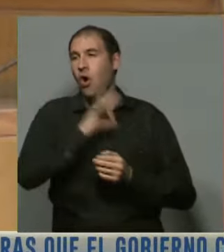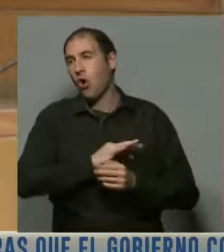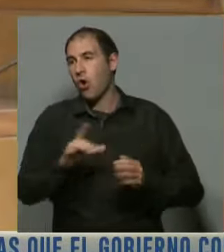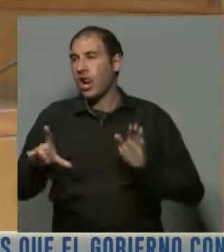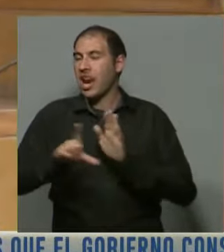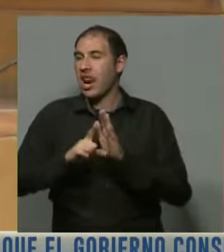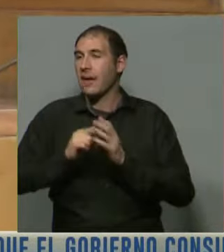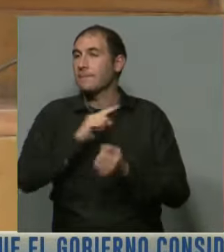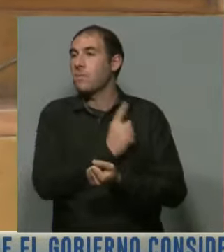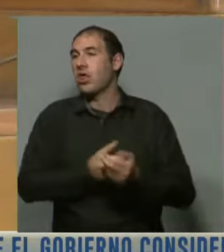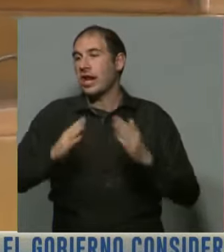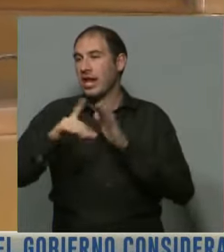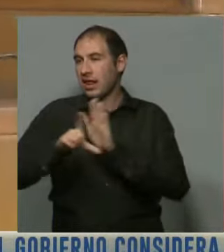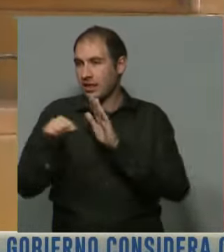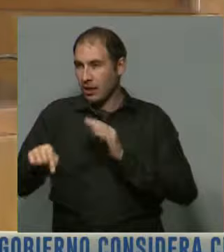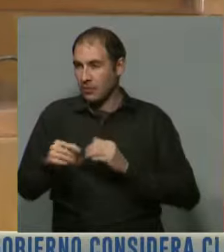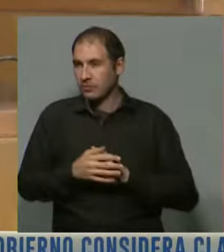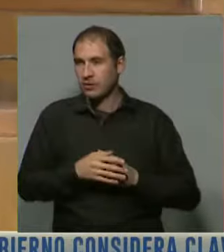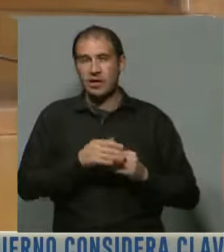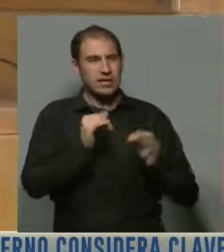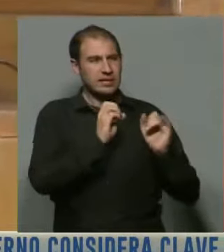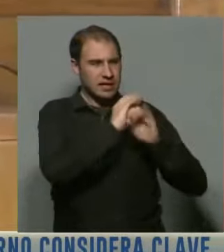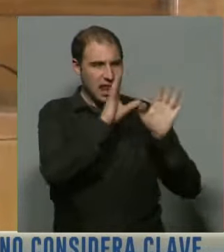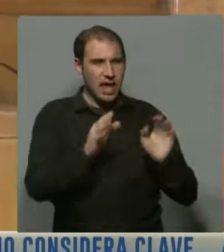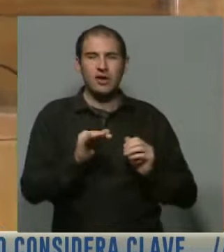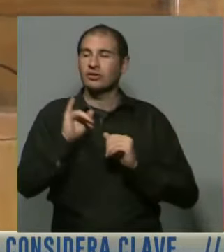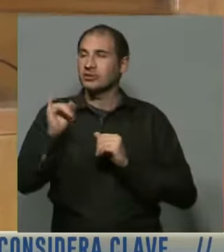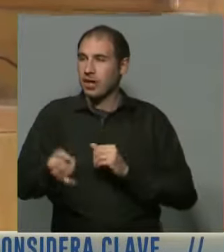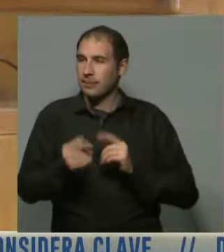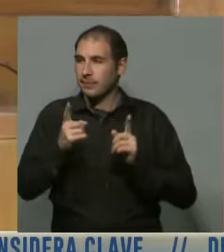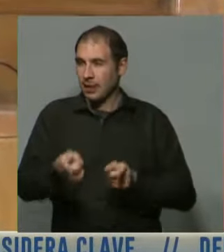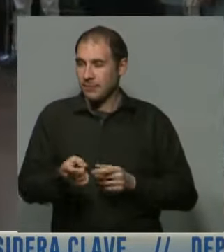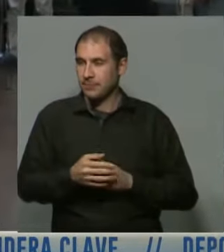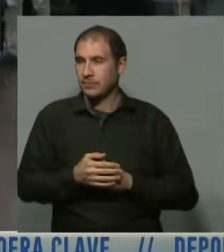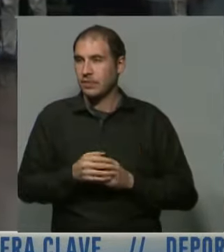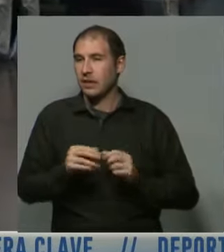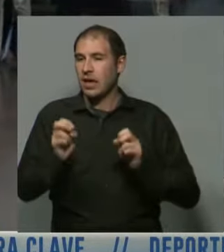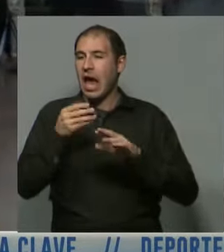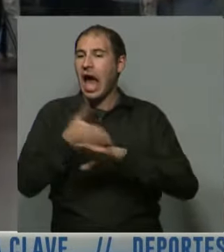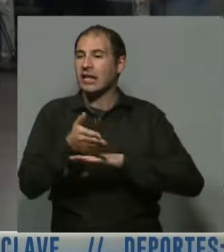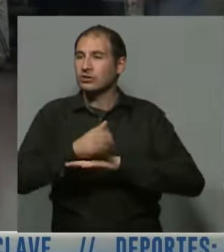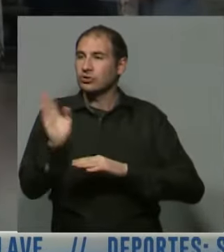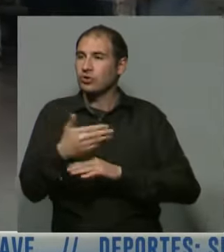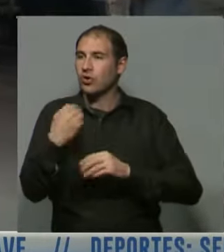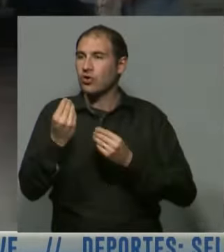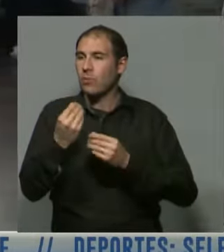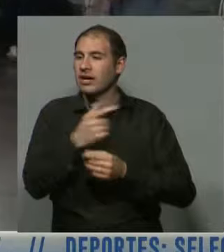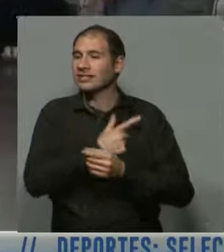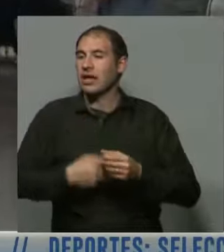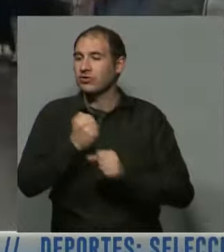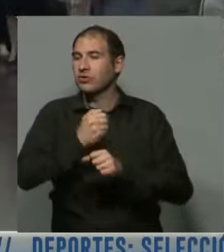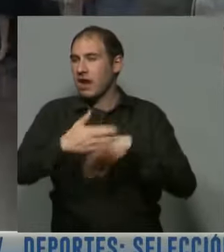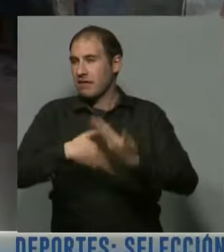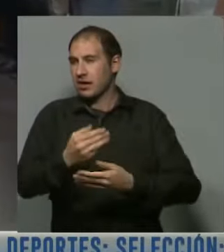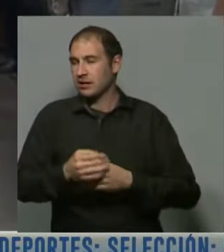del Poder Legislativo, ¿no es cierto? Como así también acceso a todo lo que es el funcionamiento del Estado, que eso